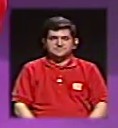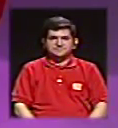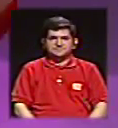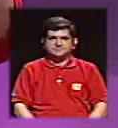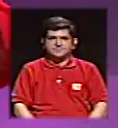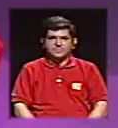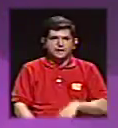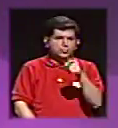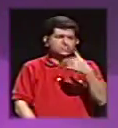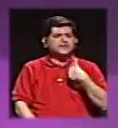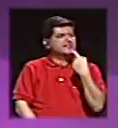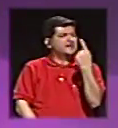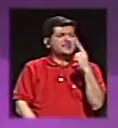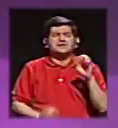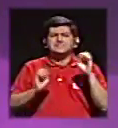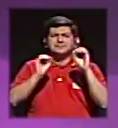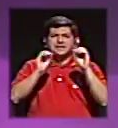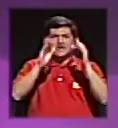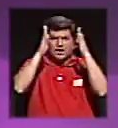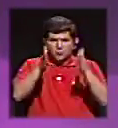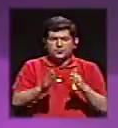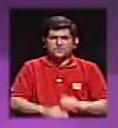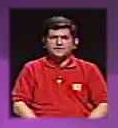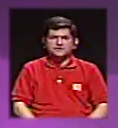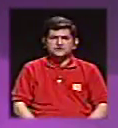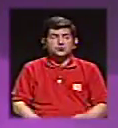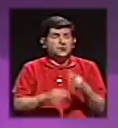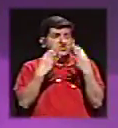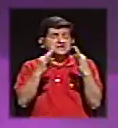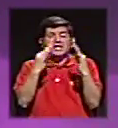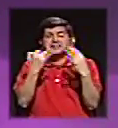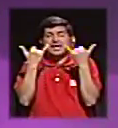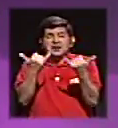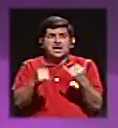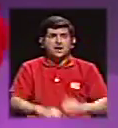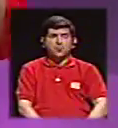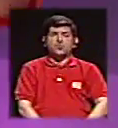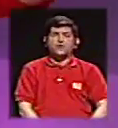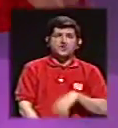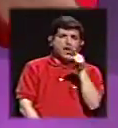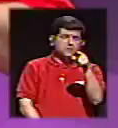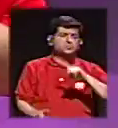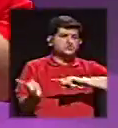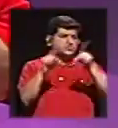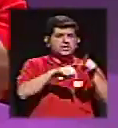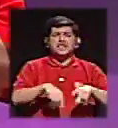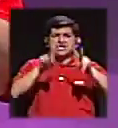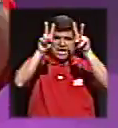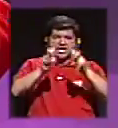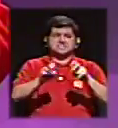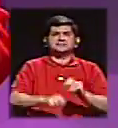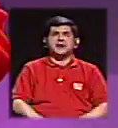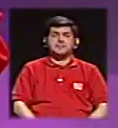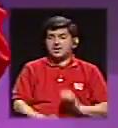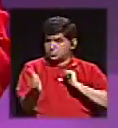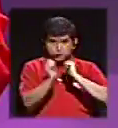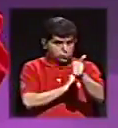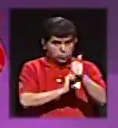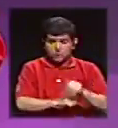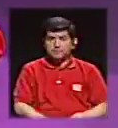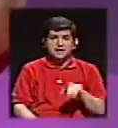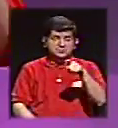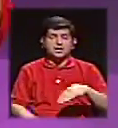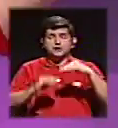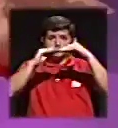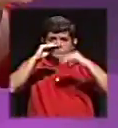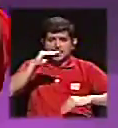O sea, ¿por qué usted le tiene que decir a un educador, por ejemplo, como pretendieron ahora, ah, usted tiene que ir a hacer un examen, y si no pasa el examen, entonces